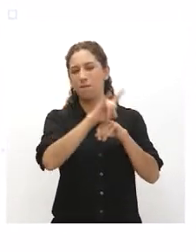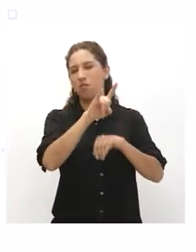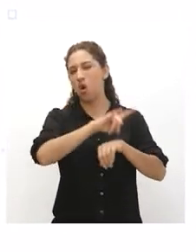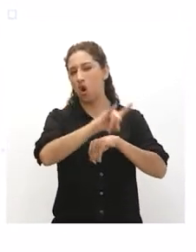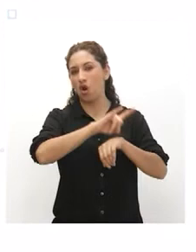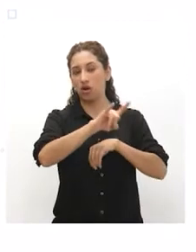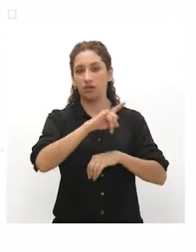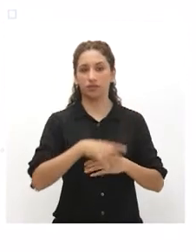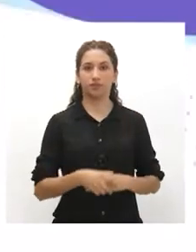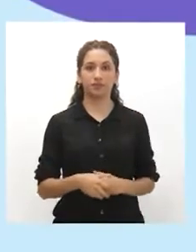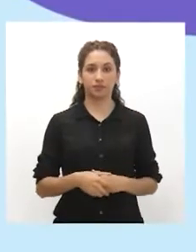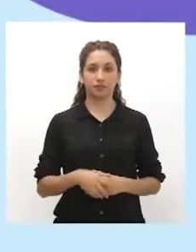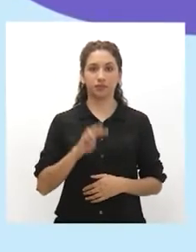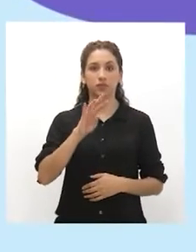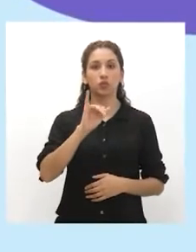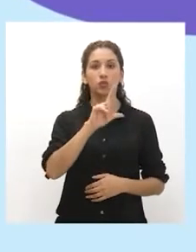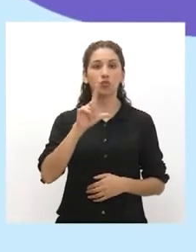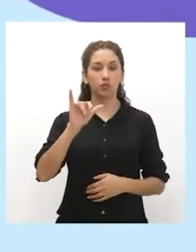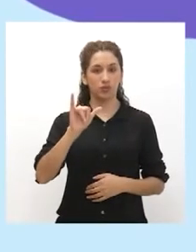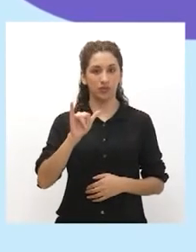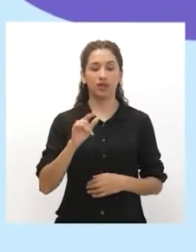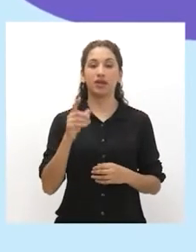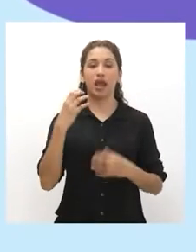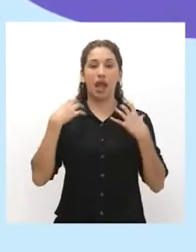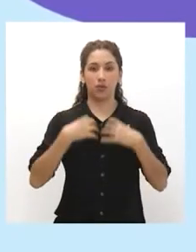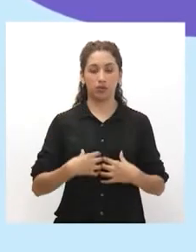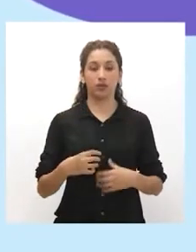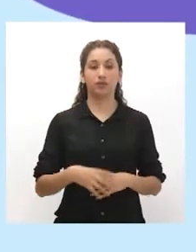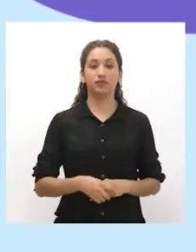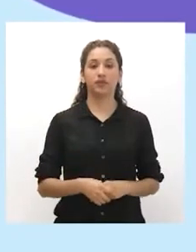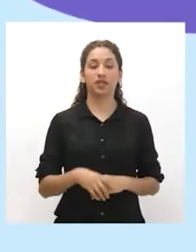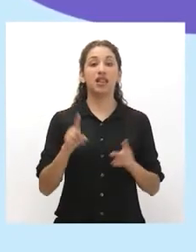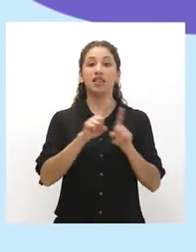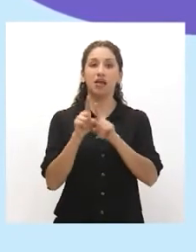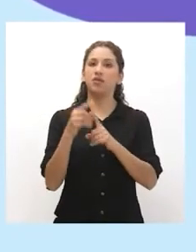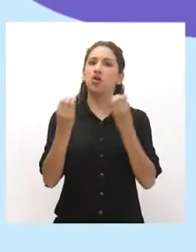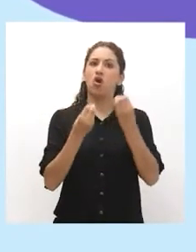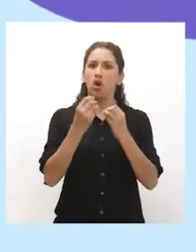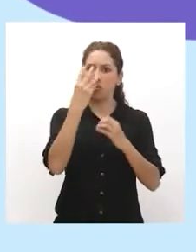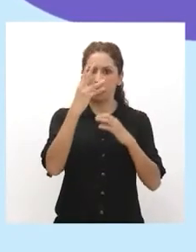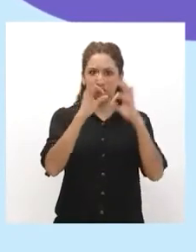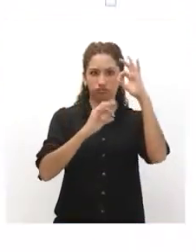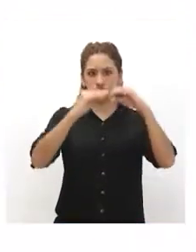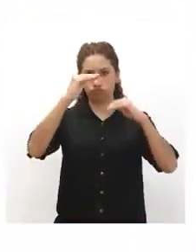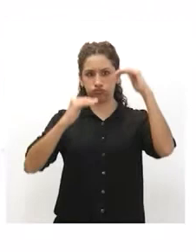Willy, abogado. Ahora veamos la discriminación étnico-racial en porcentajes.